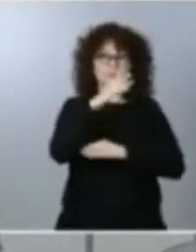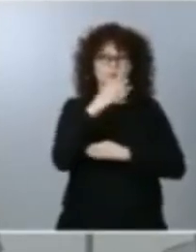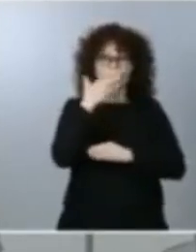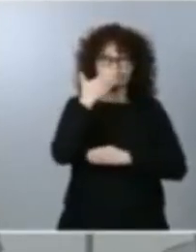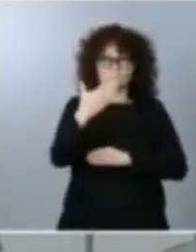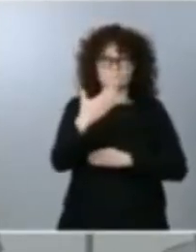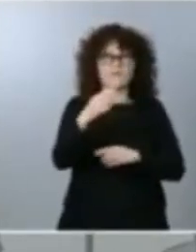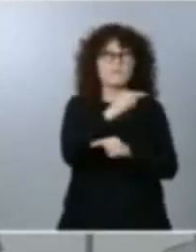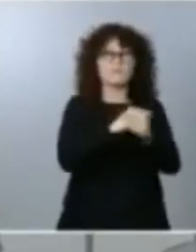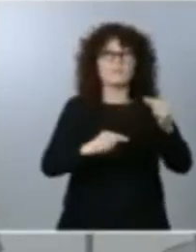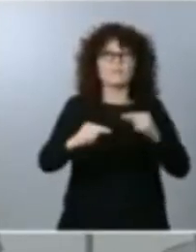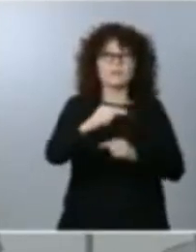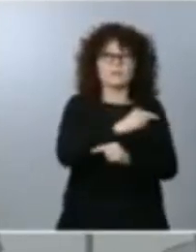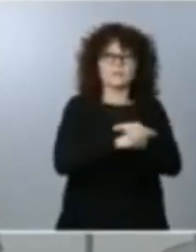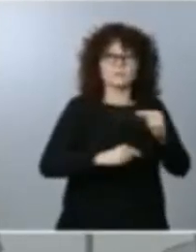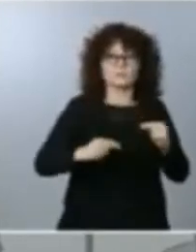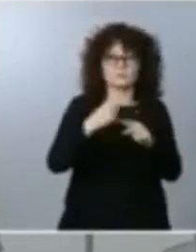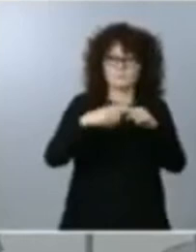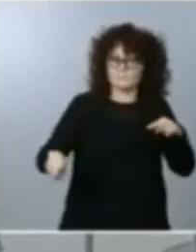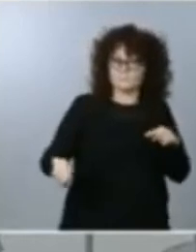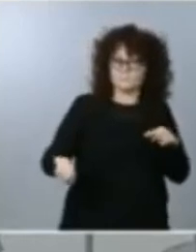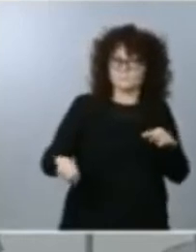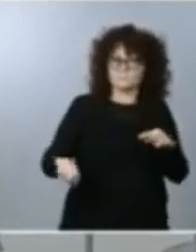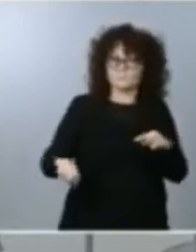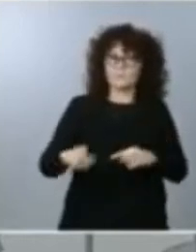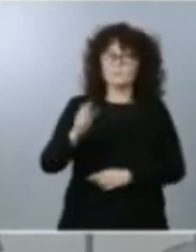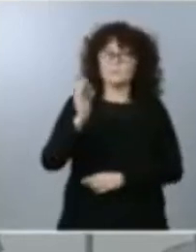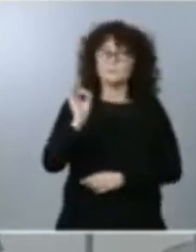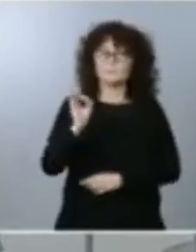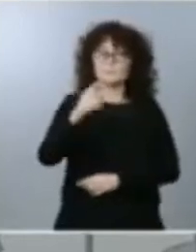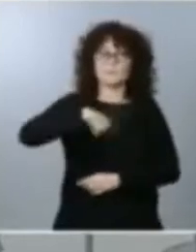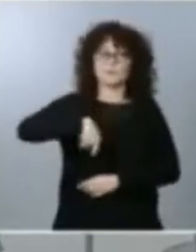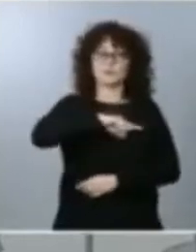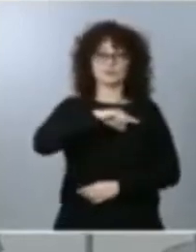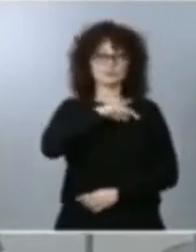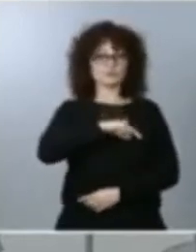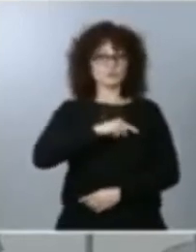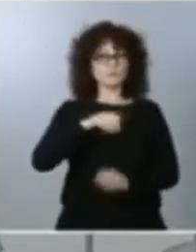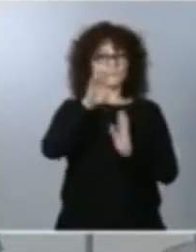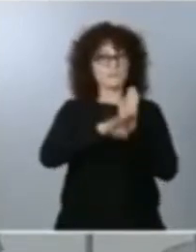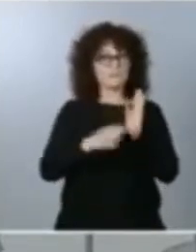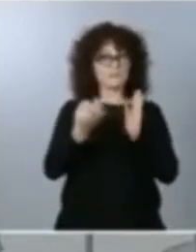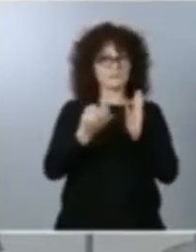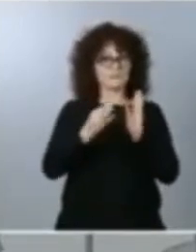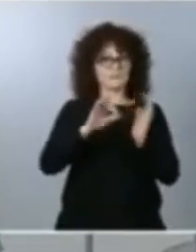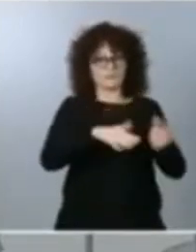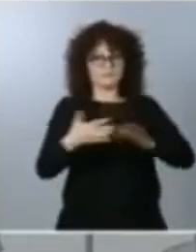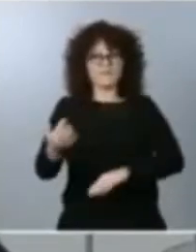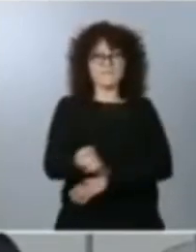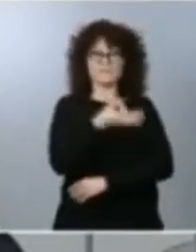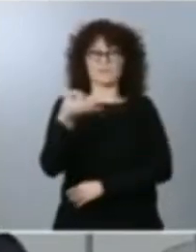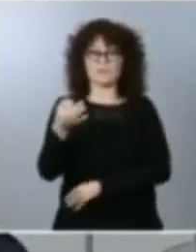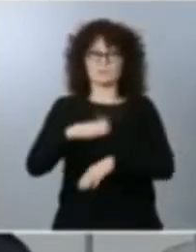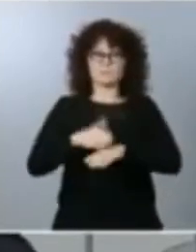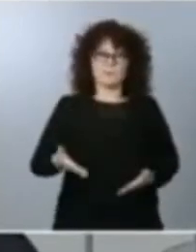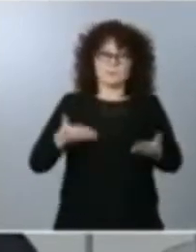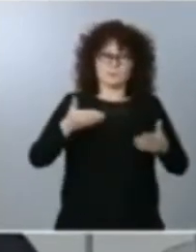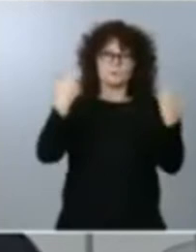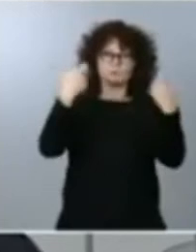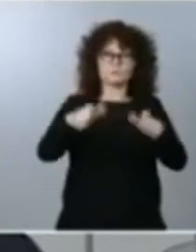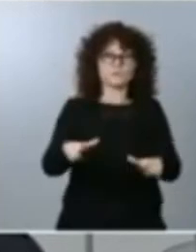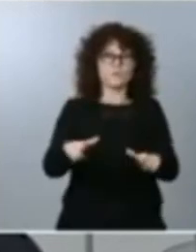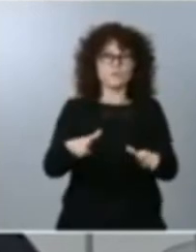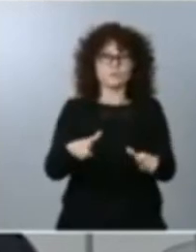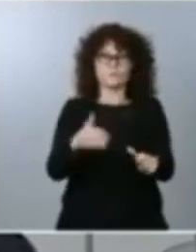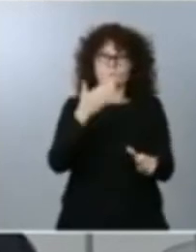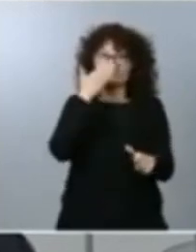debate porque es verdad que tenemos que ser conscientes de que las medidas tienen que ser lo suficientemente eficaces para ayudar a un sector pues que lógicamente se